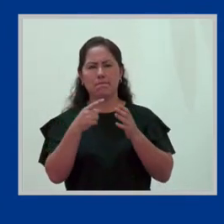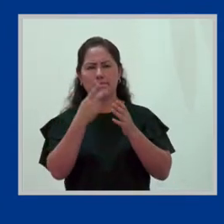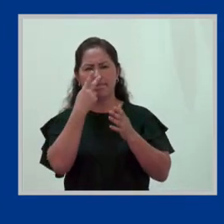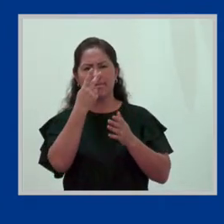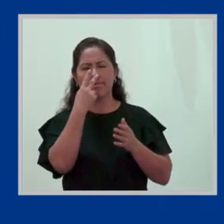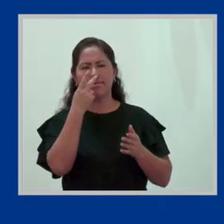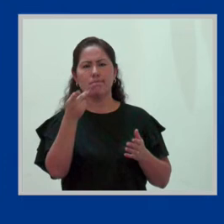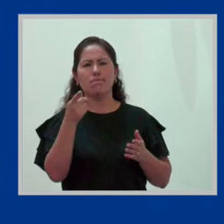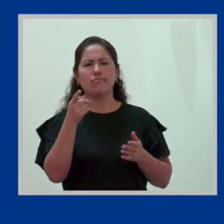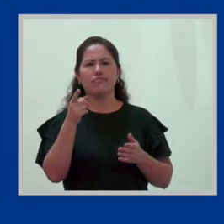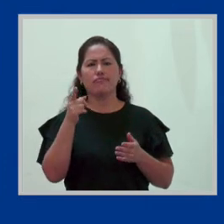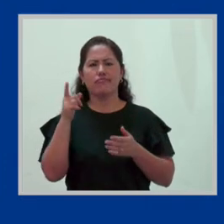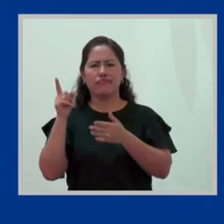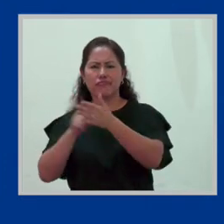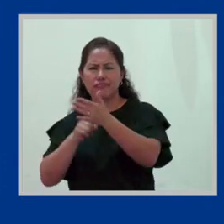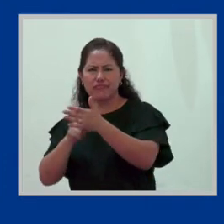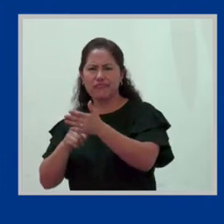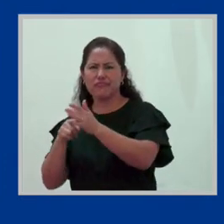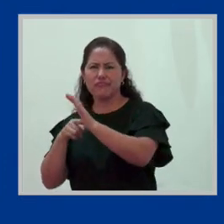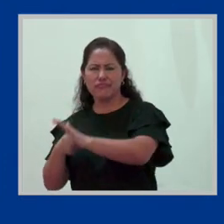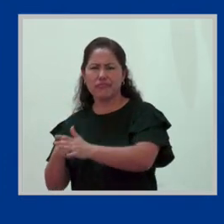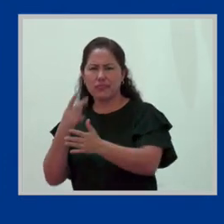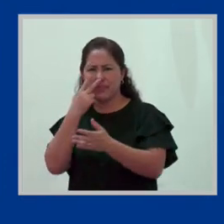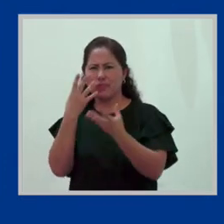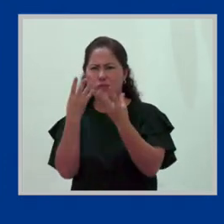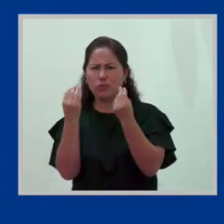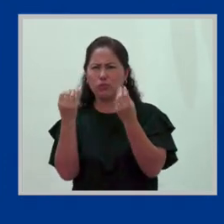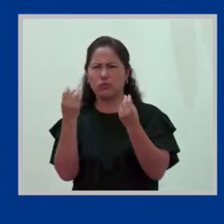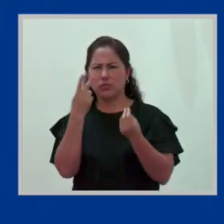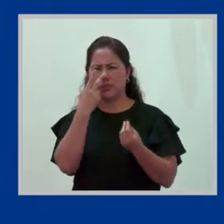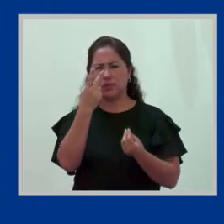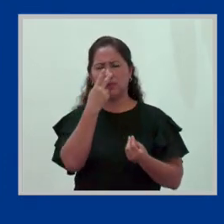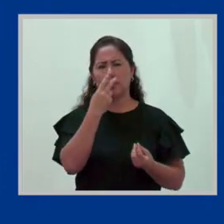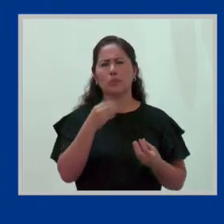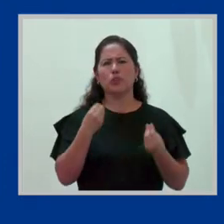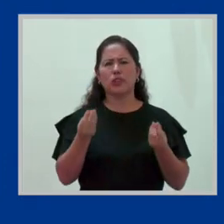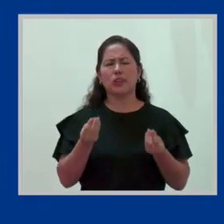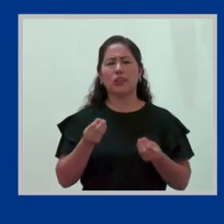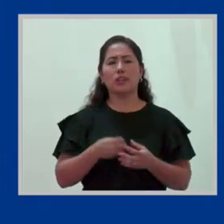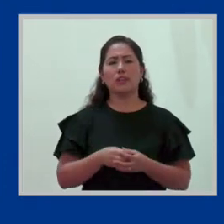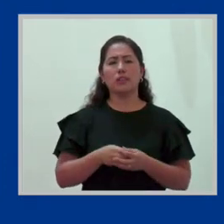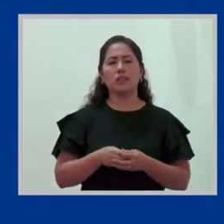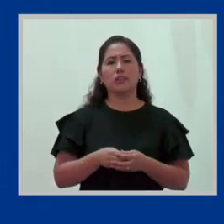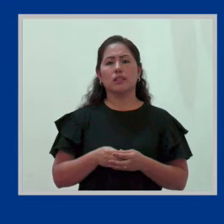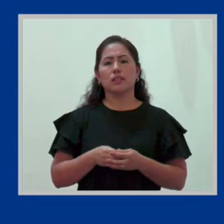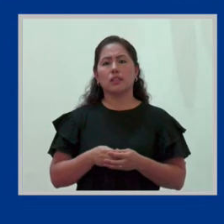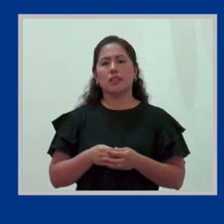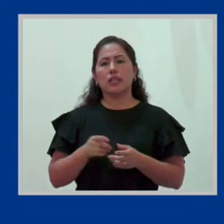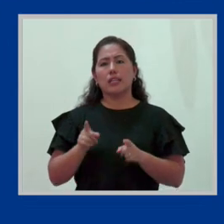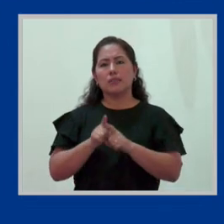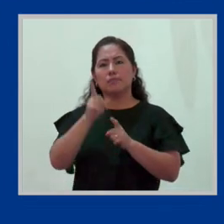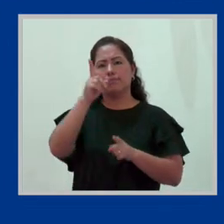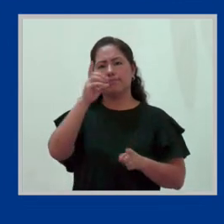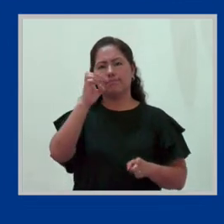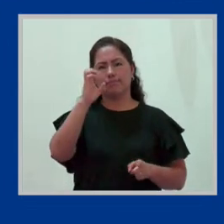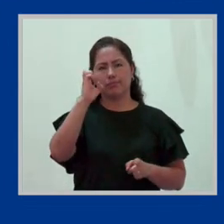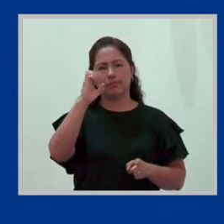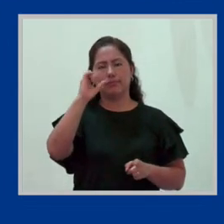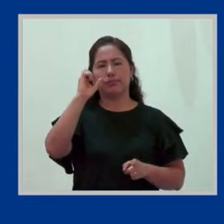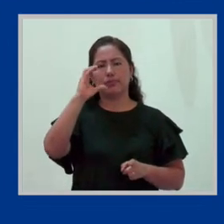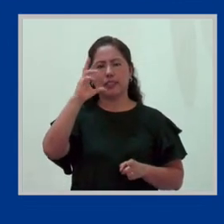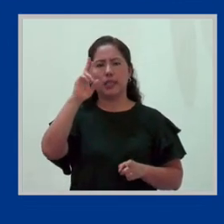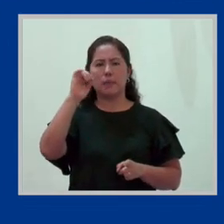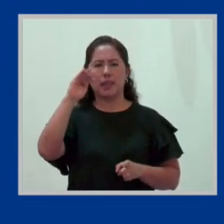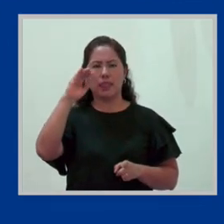esta sí suele pasar más a menudo, ¿no? ¿Por qué? Porque en la discriminación indirecta lo que se crean son